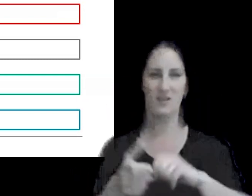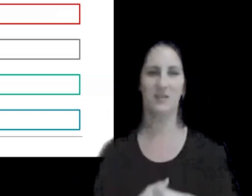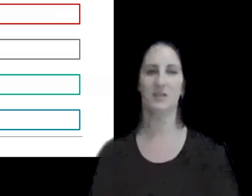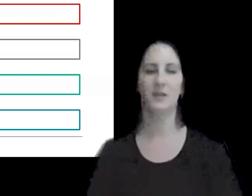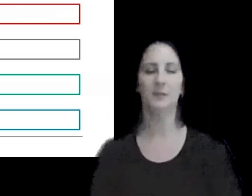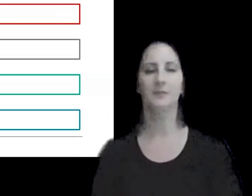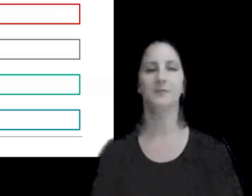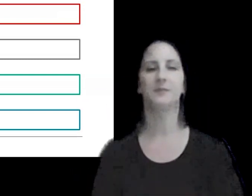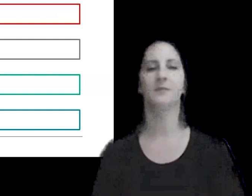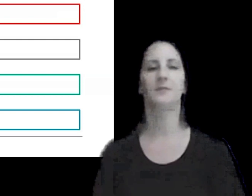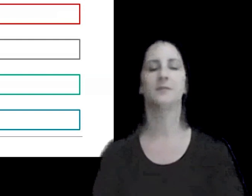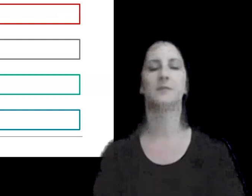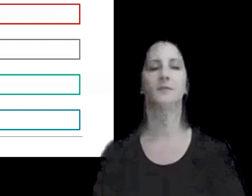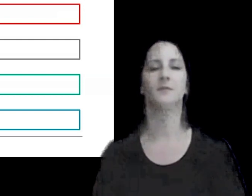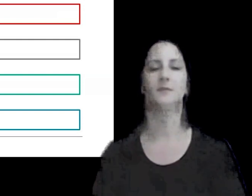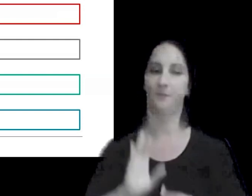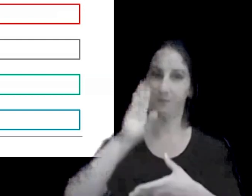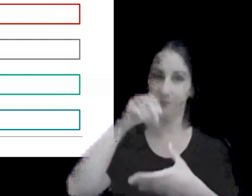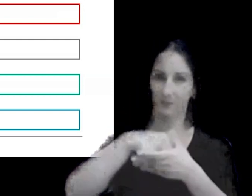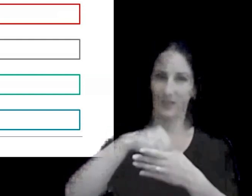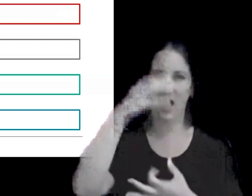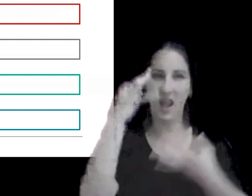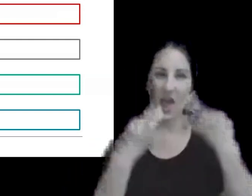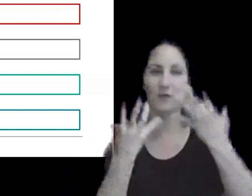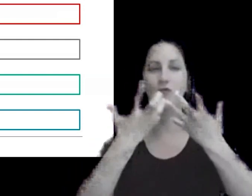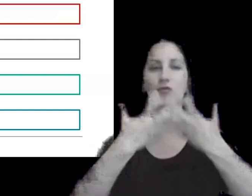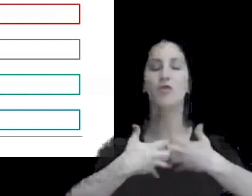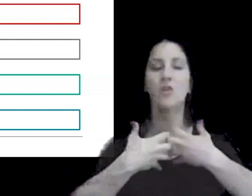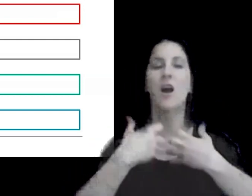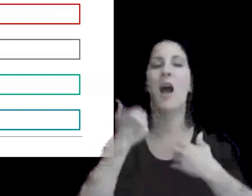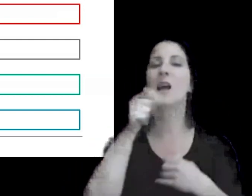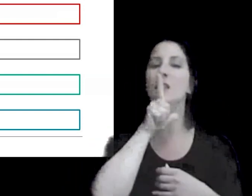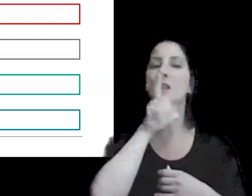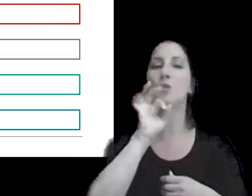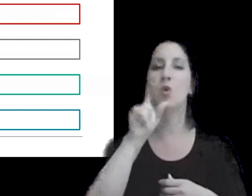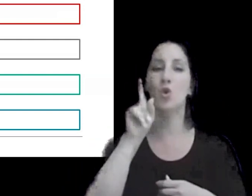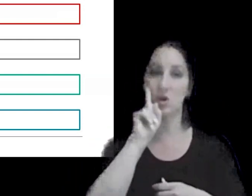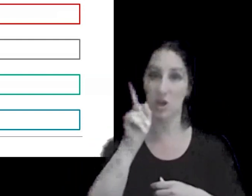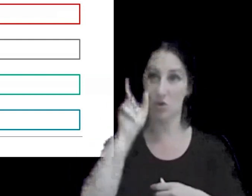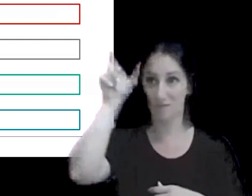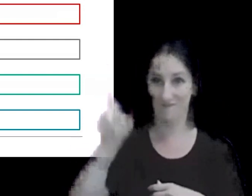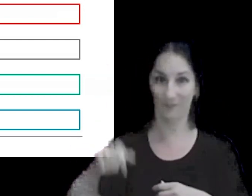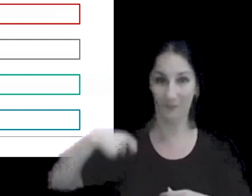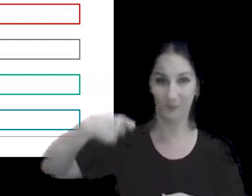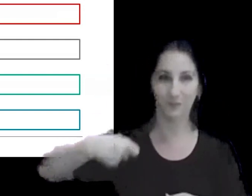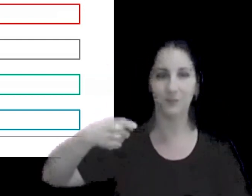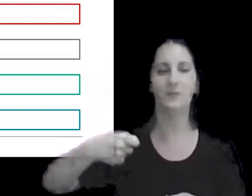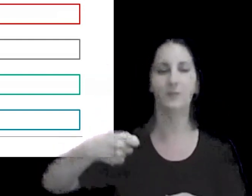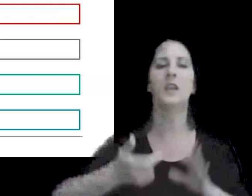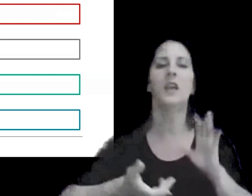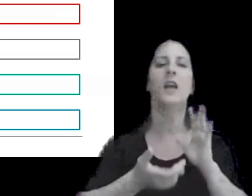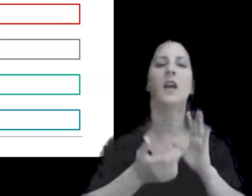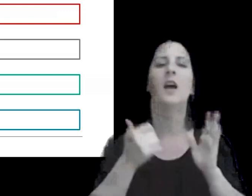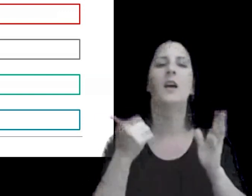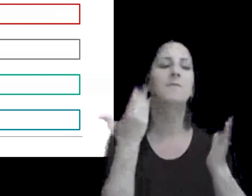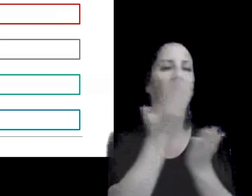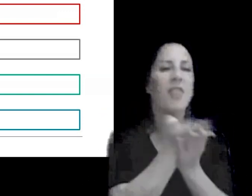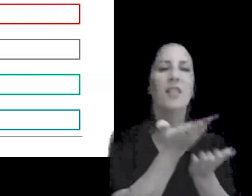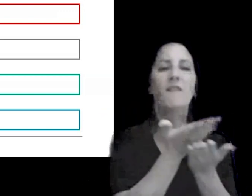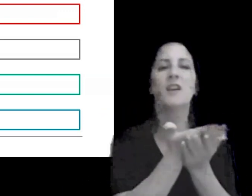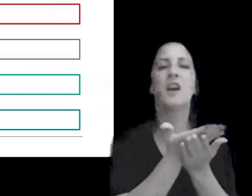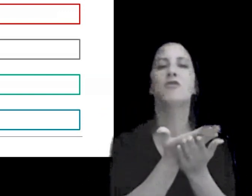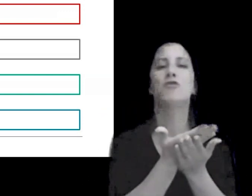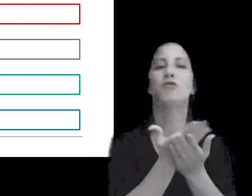que debe incluir el análisis de funciones activos y riesgos del contribuyente la identificación de los